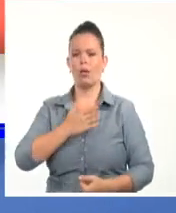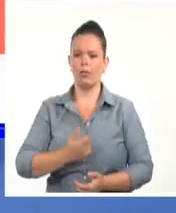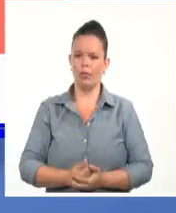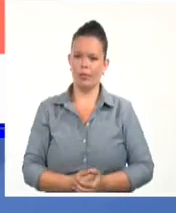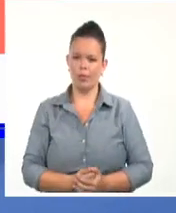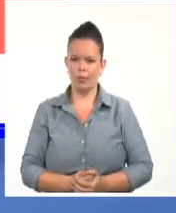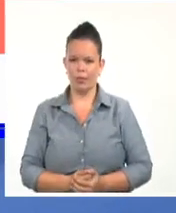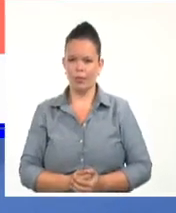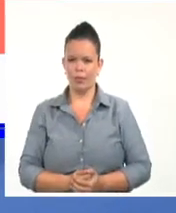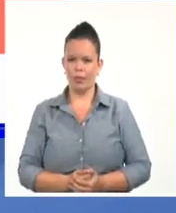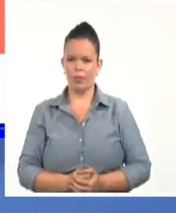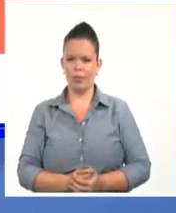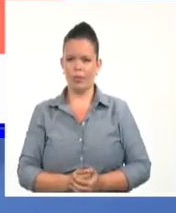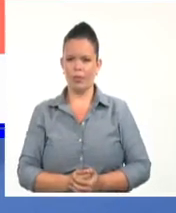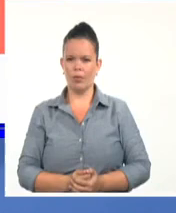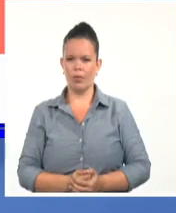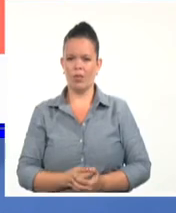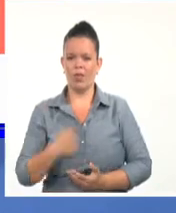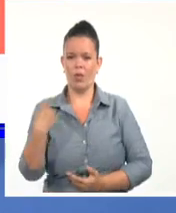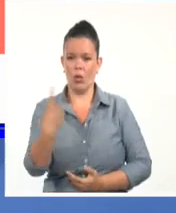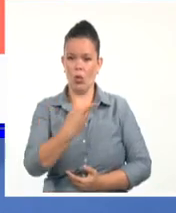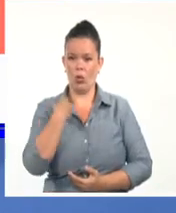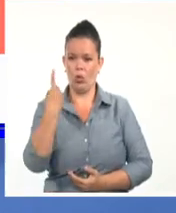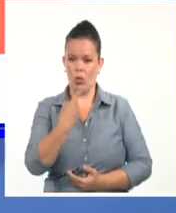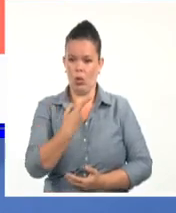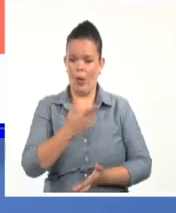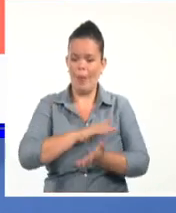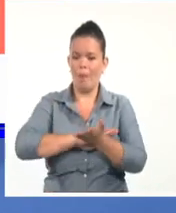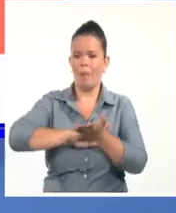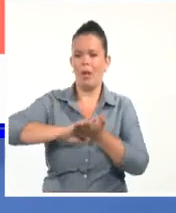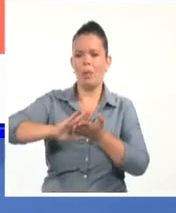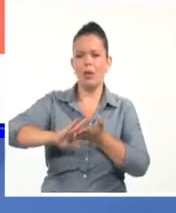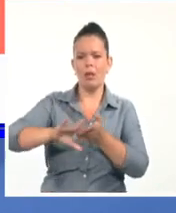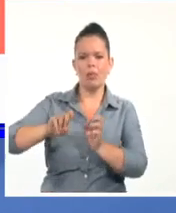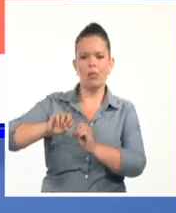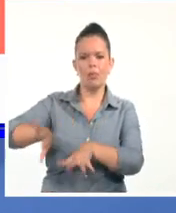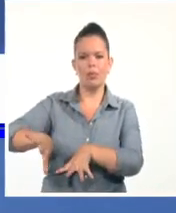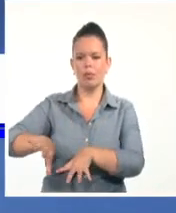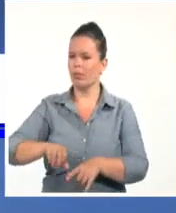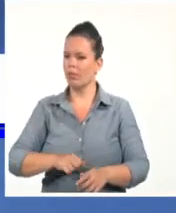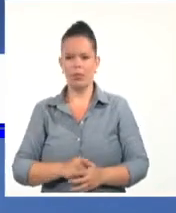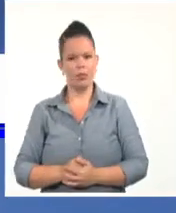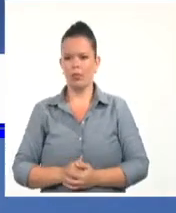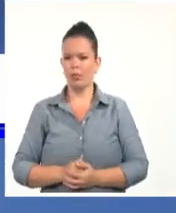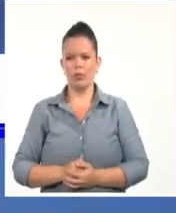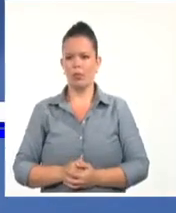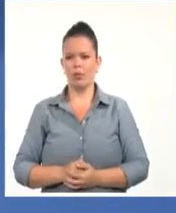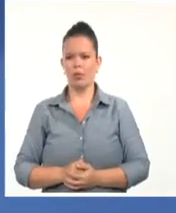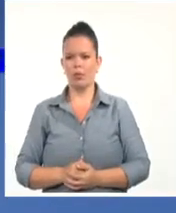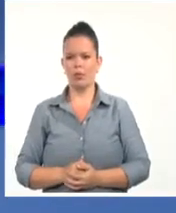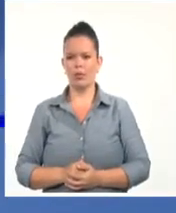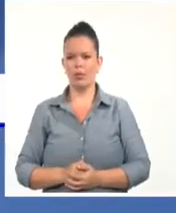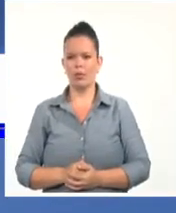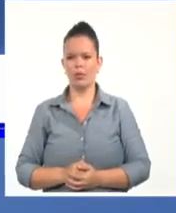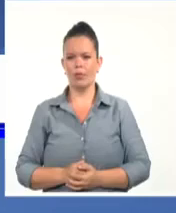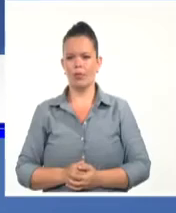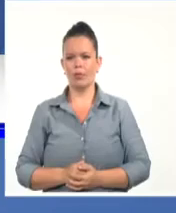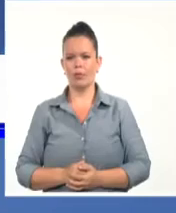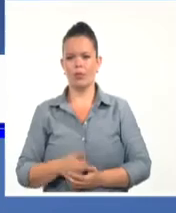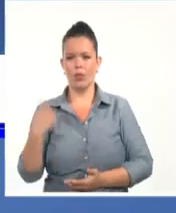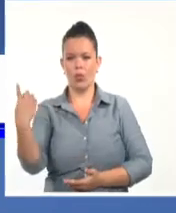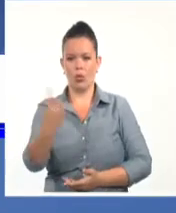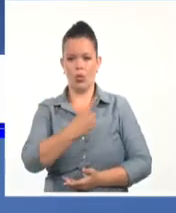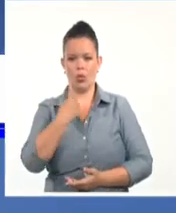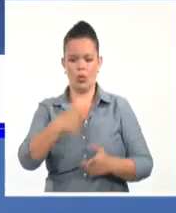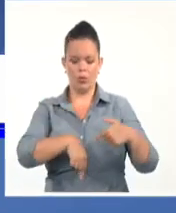y que no podemos dejarla y que no podemos dejar que nos la arrebaten. Sentimos el amor a la patria